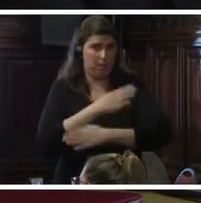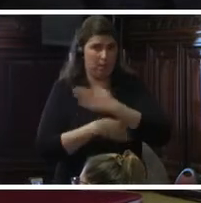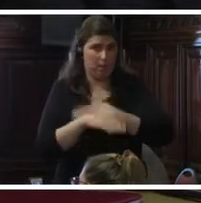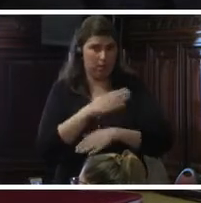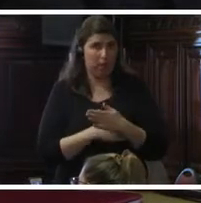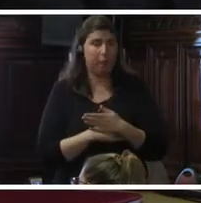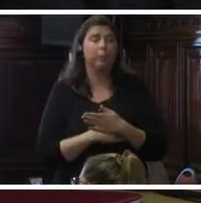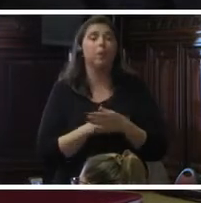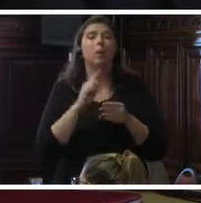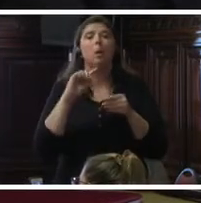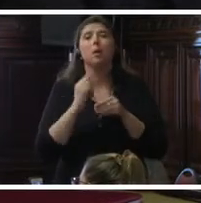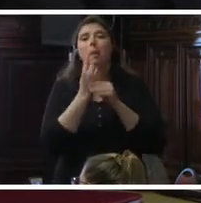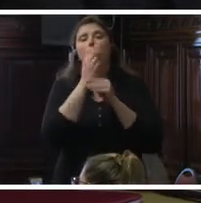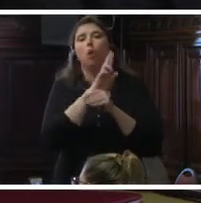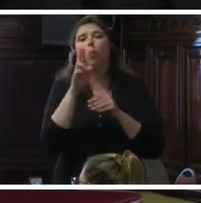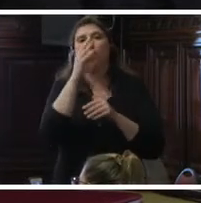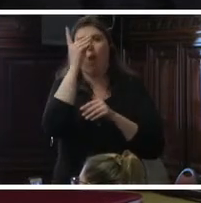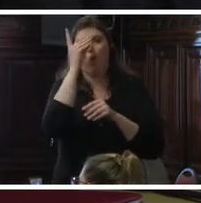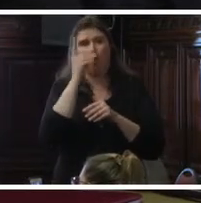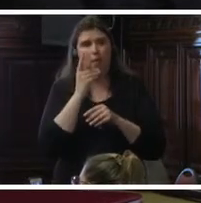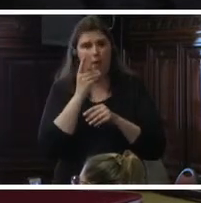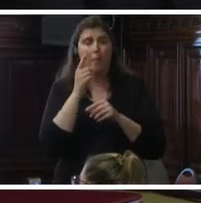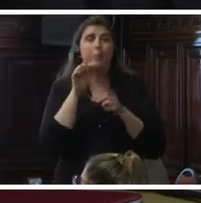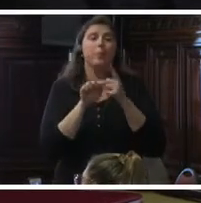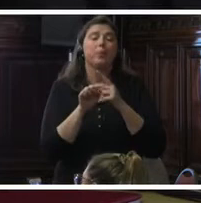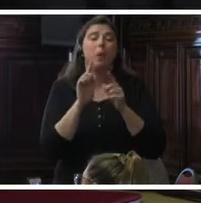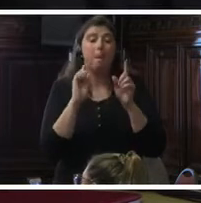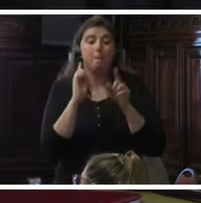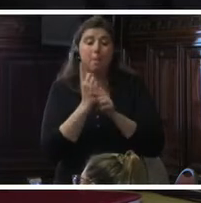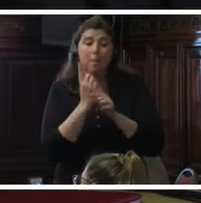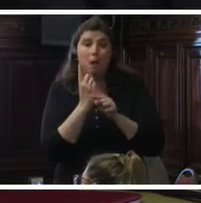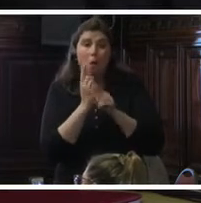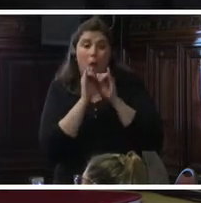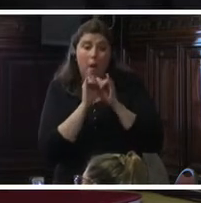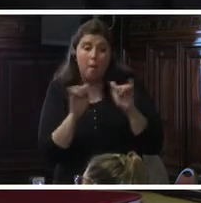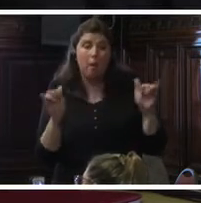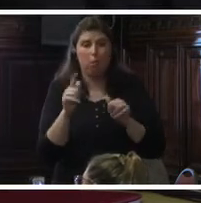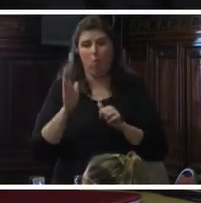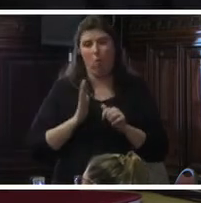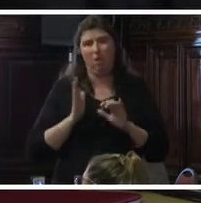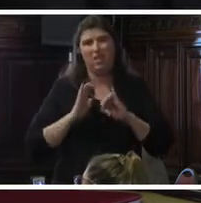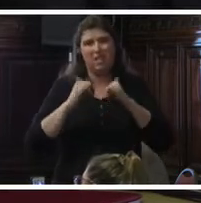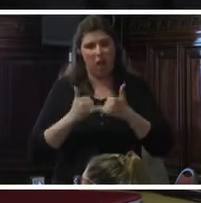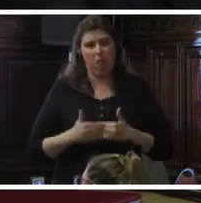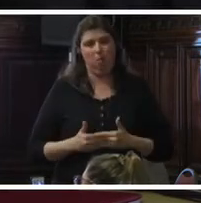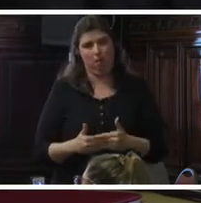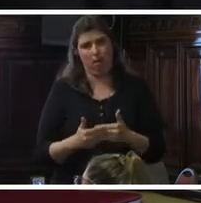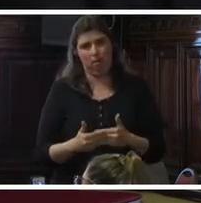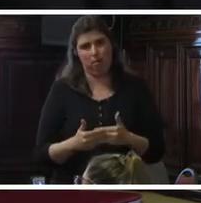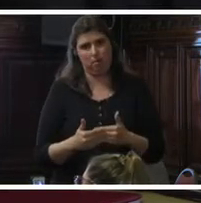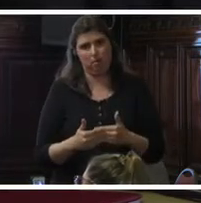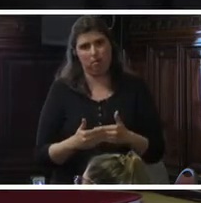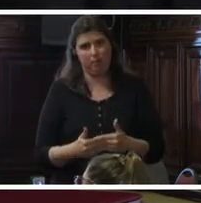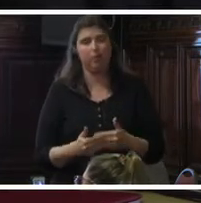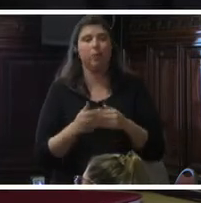Empezaré por República Dominicana. La campaña oficial sobre el SICA fue dirigida a las mujeres ya embarazadas. Ni en las piezas